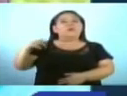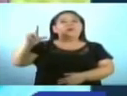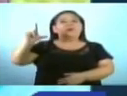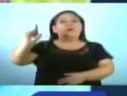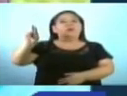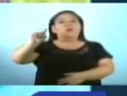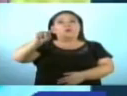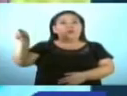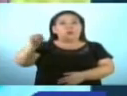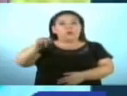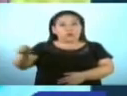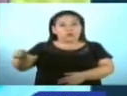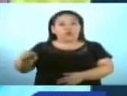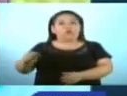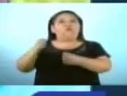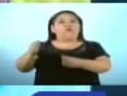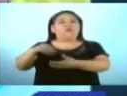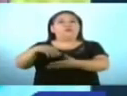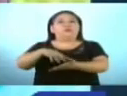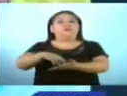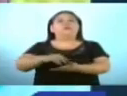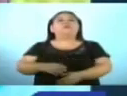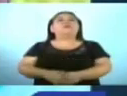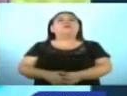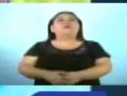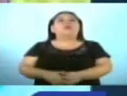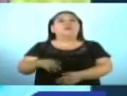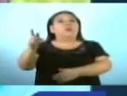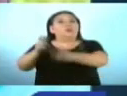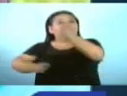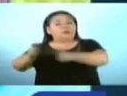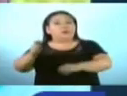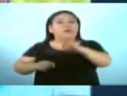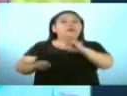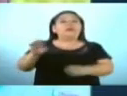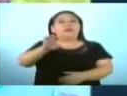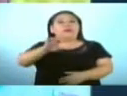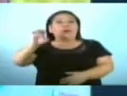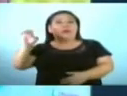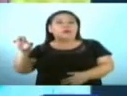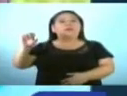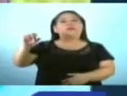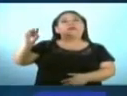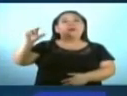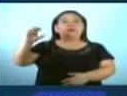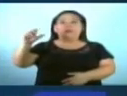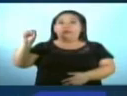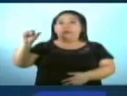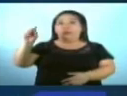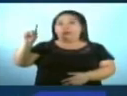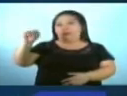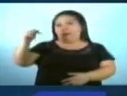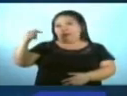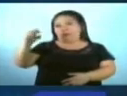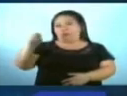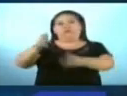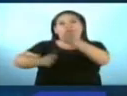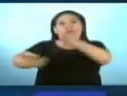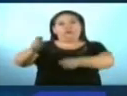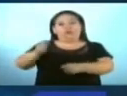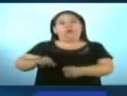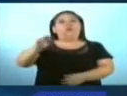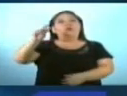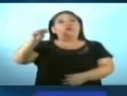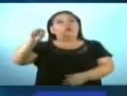María Cruz del Partido Fuerza Solidaria. En Usulután Este, Santiago Martínez Bonilla del PDC. Usulután Oeste, Noemí